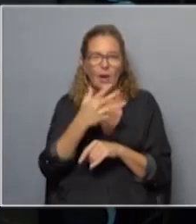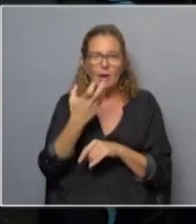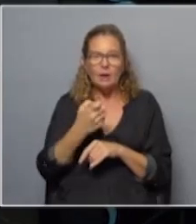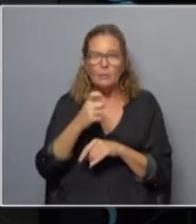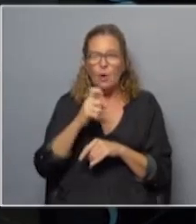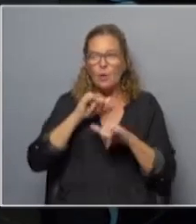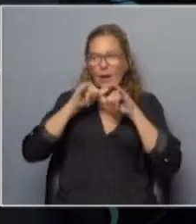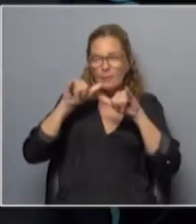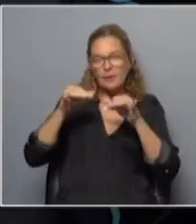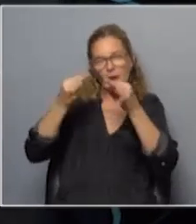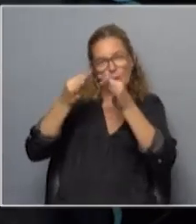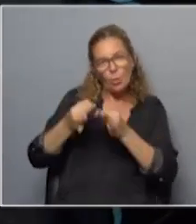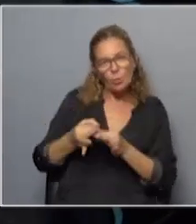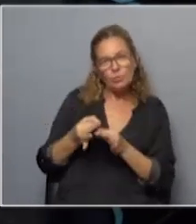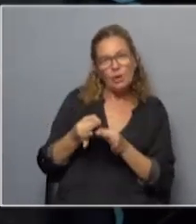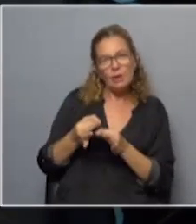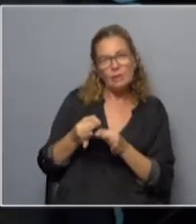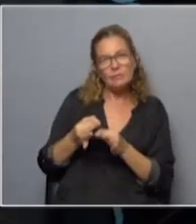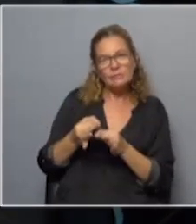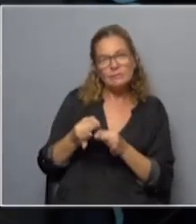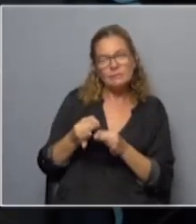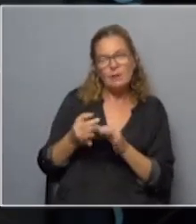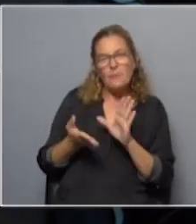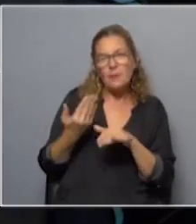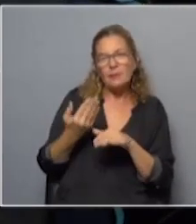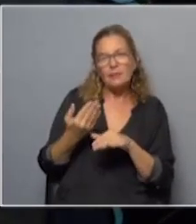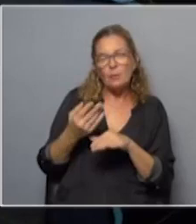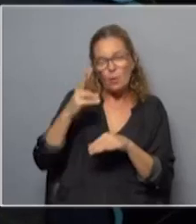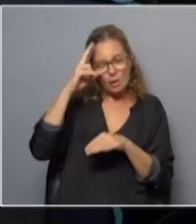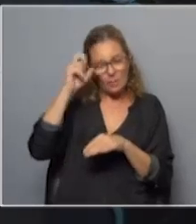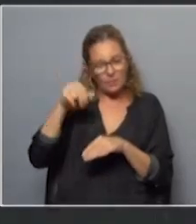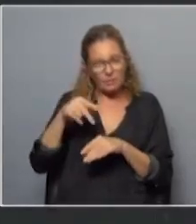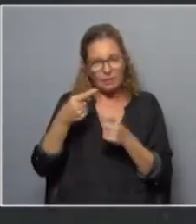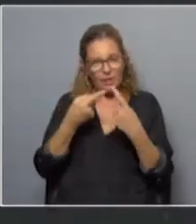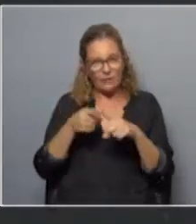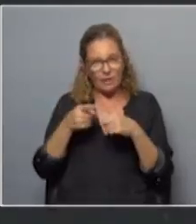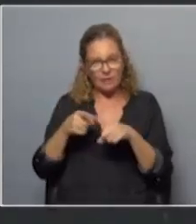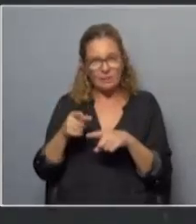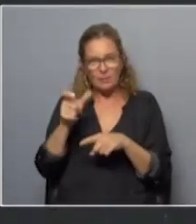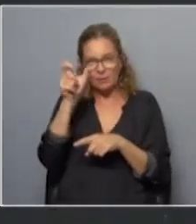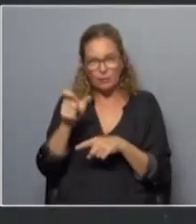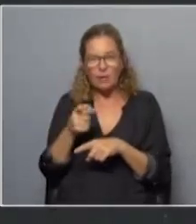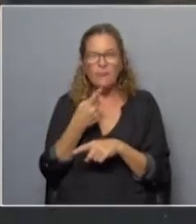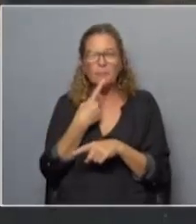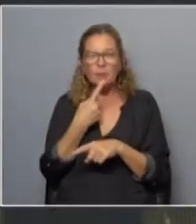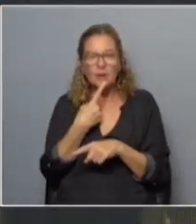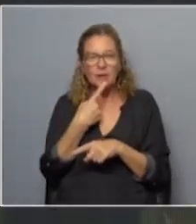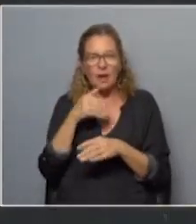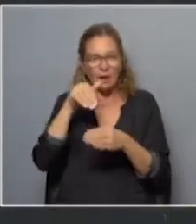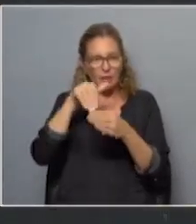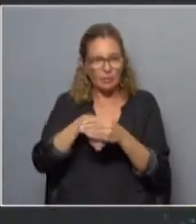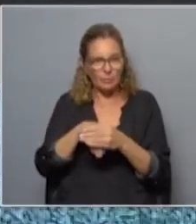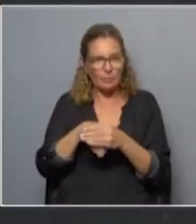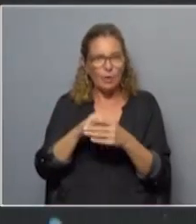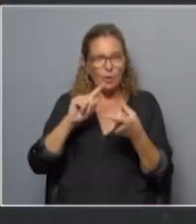campaña justa o eso más que nada las opiniones de diferentes dirigentes o participantes del referéndum o